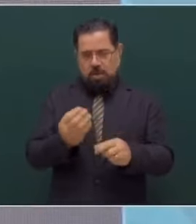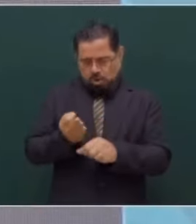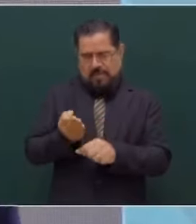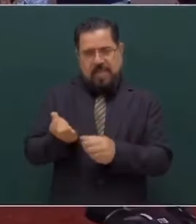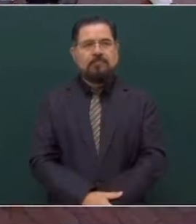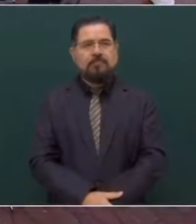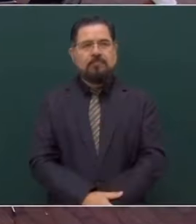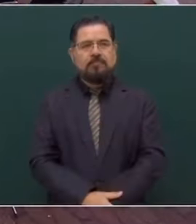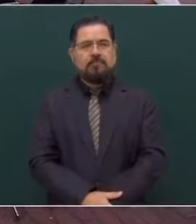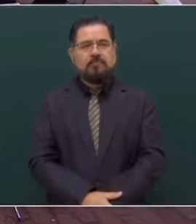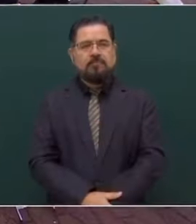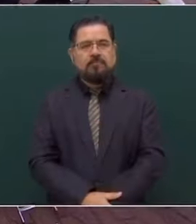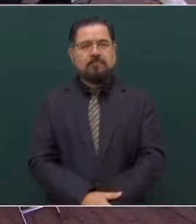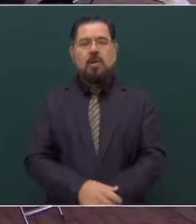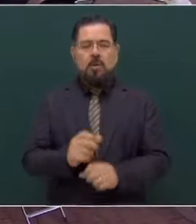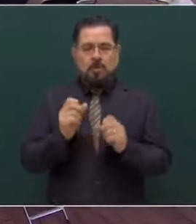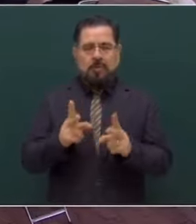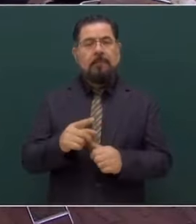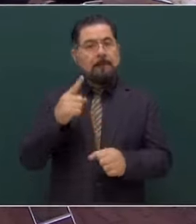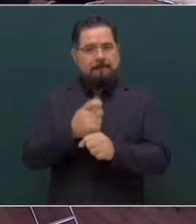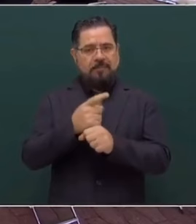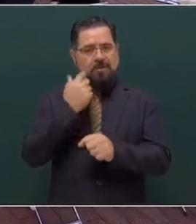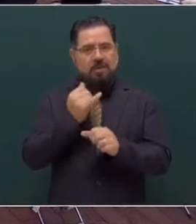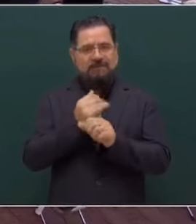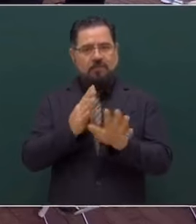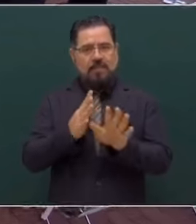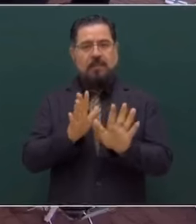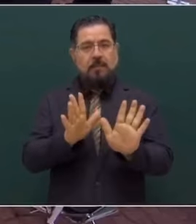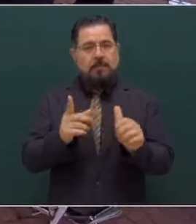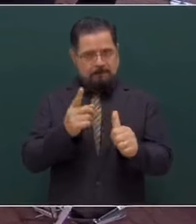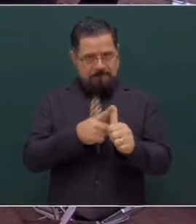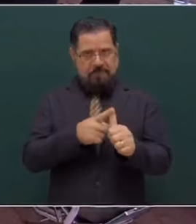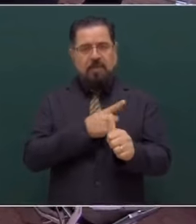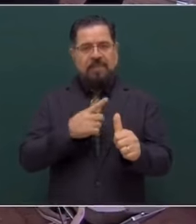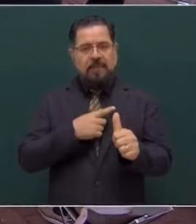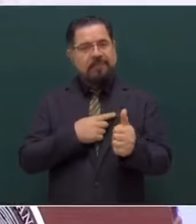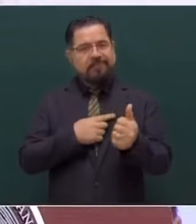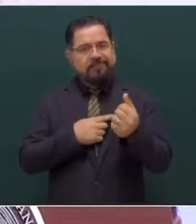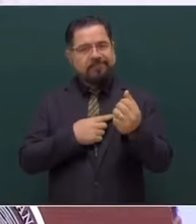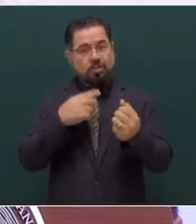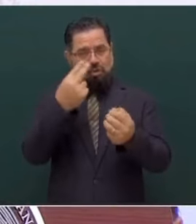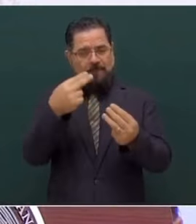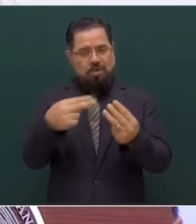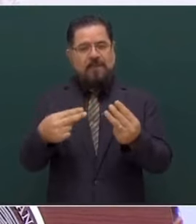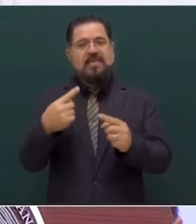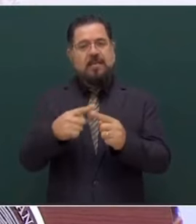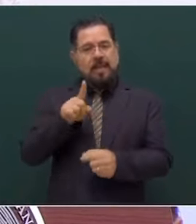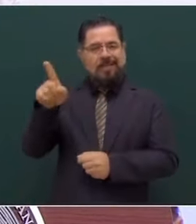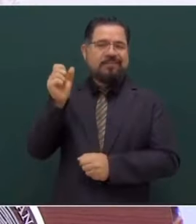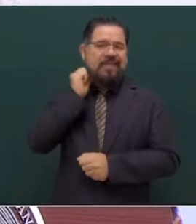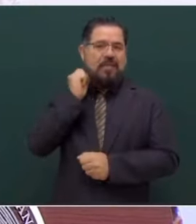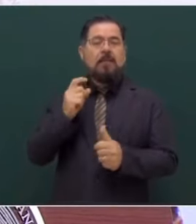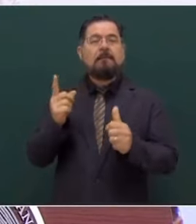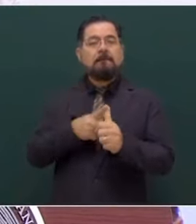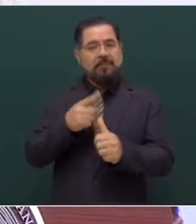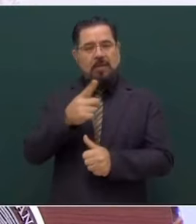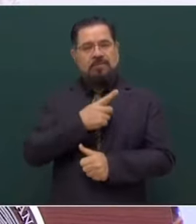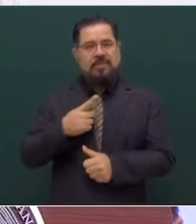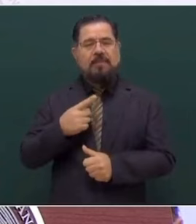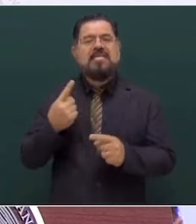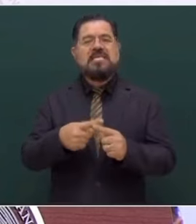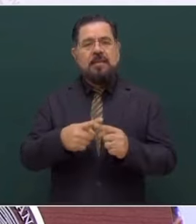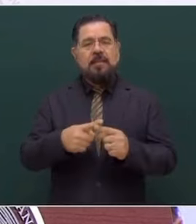¿Sí? ¿Tú? Bueno, primero informar que primero se tiene que aprobar por parte del Senado la renuncia de Saldívar.